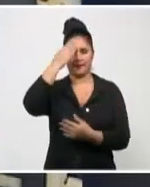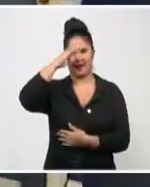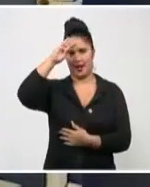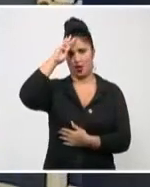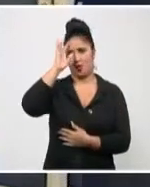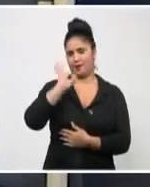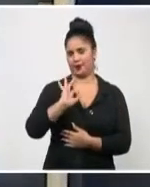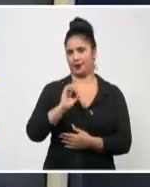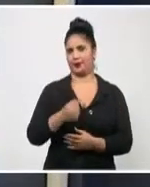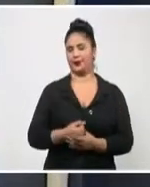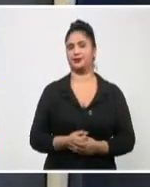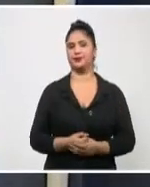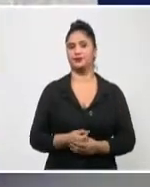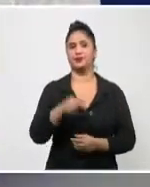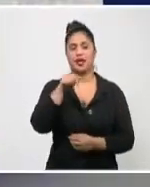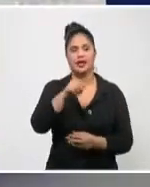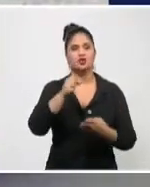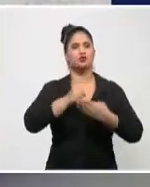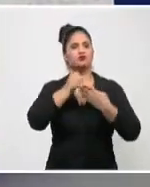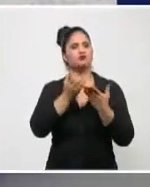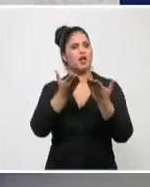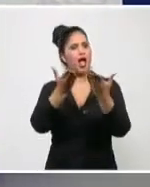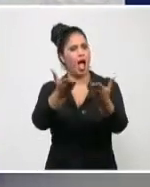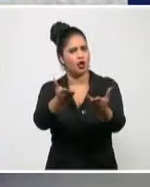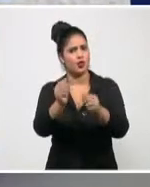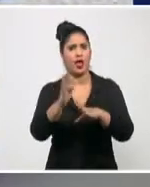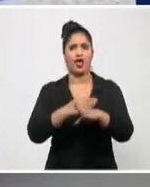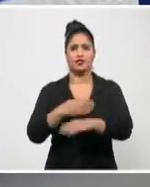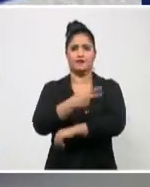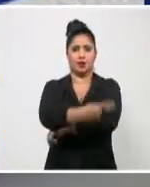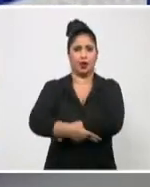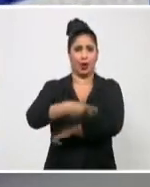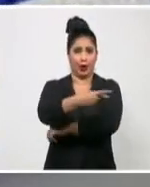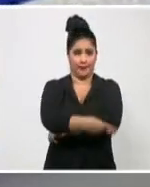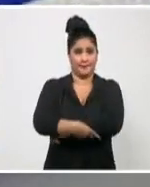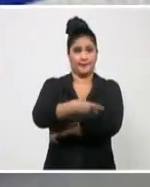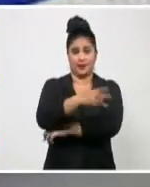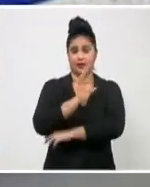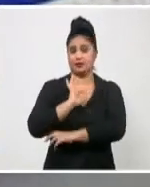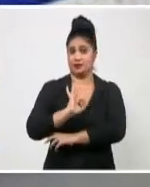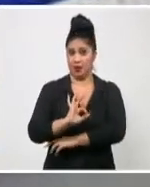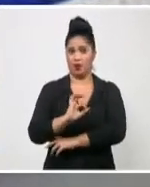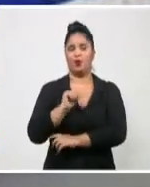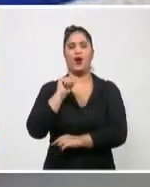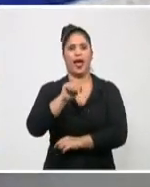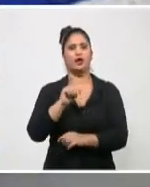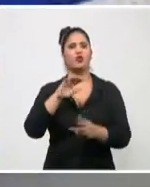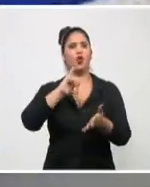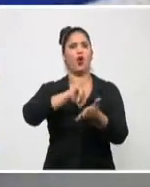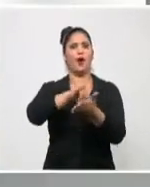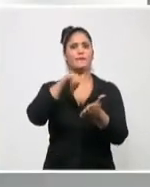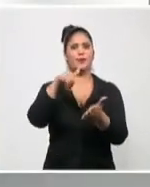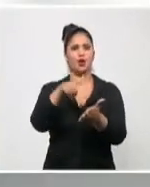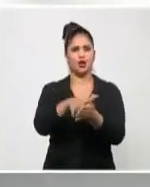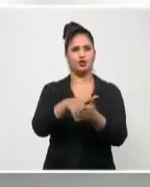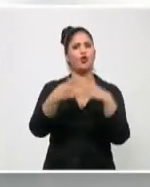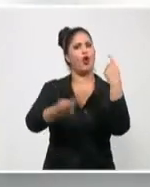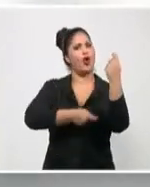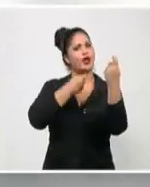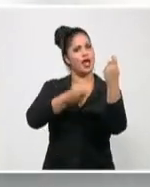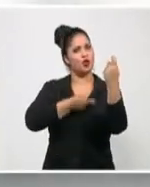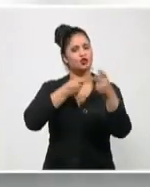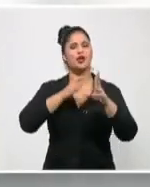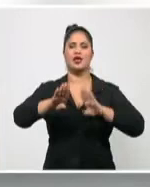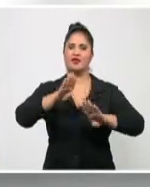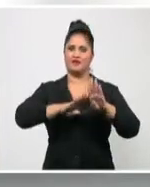Toronto, organizaciones de solidaridad, instituciones canadienses y personas a título individual organizaron el proyecto CIPOR Cuba desde el 3 de